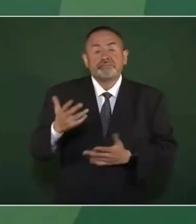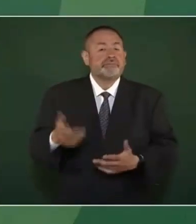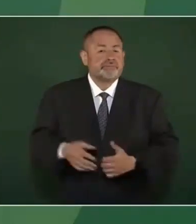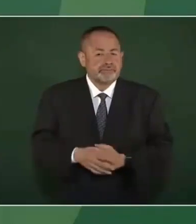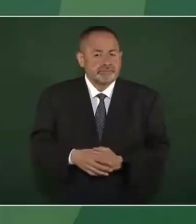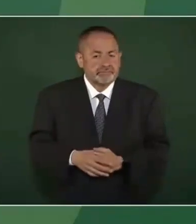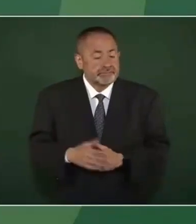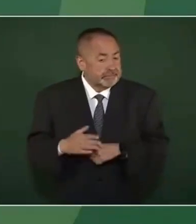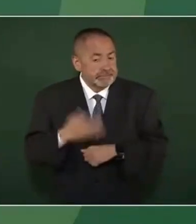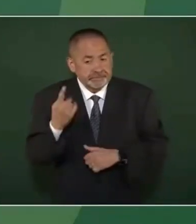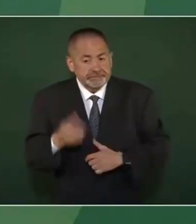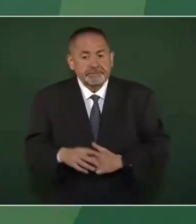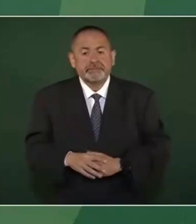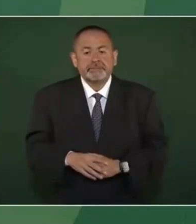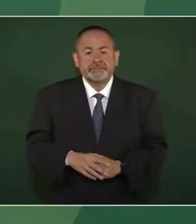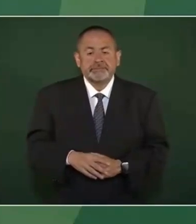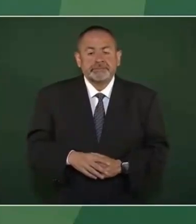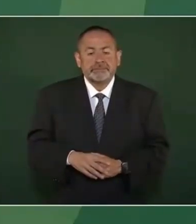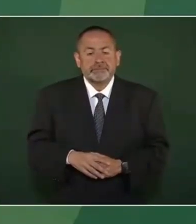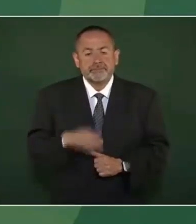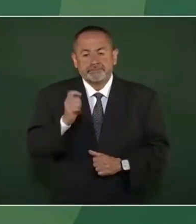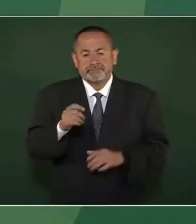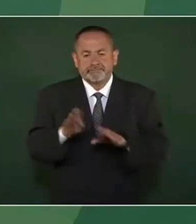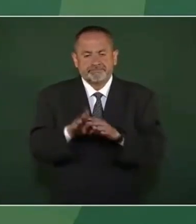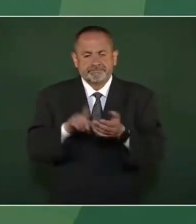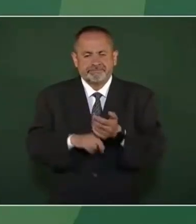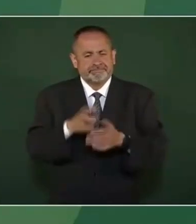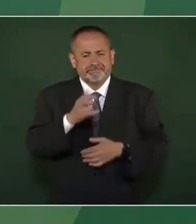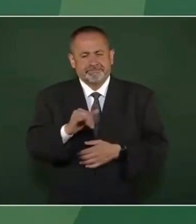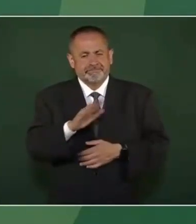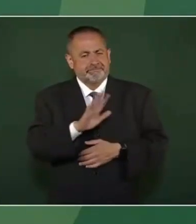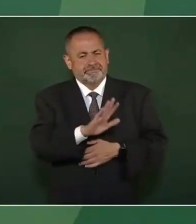Porque es una manera